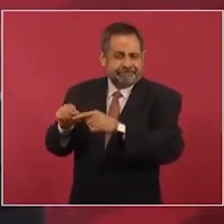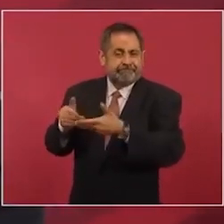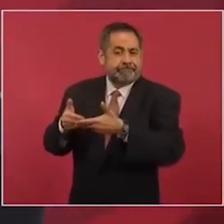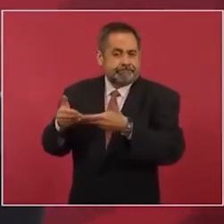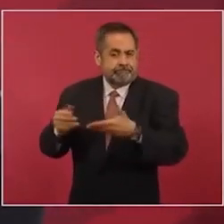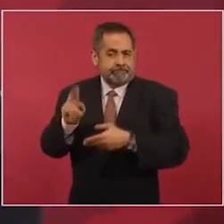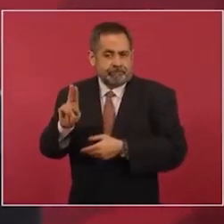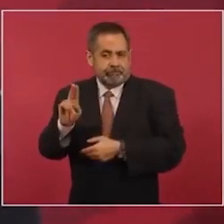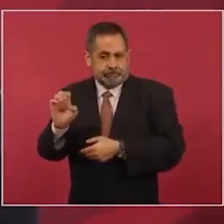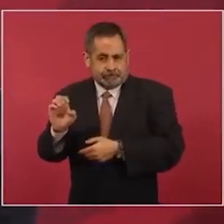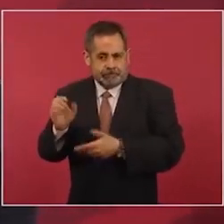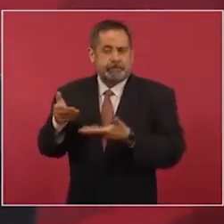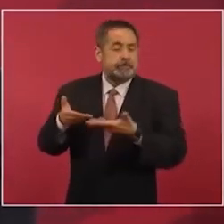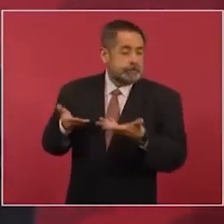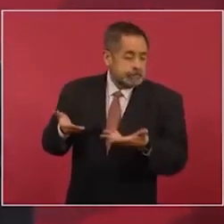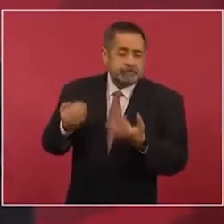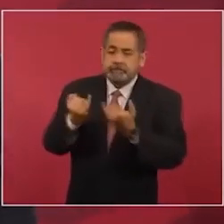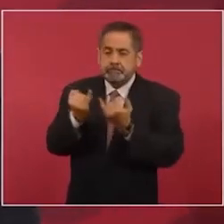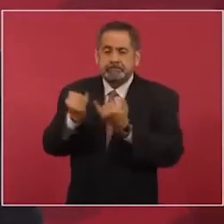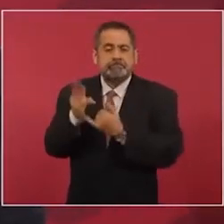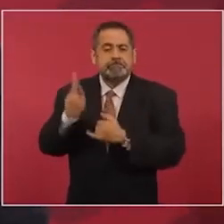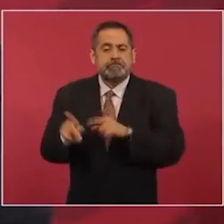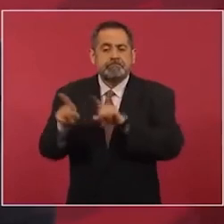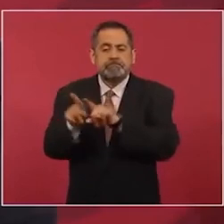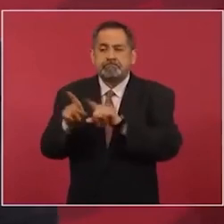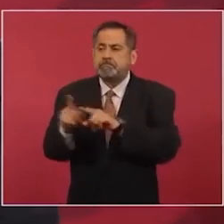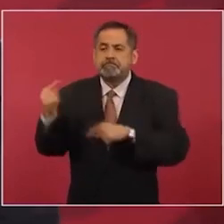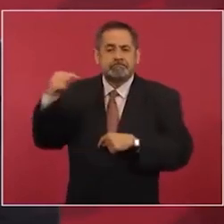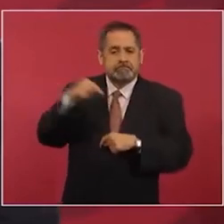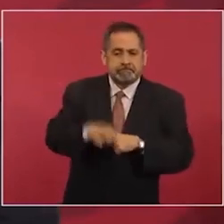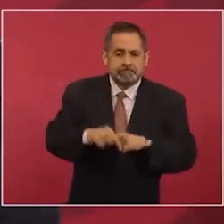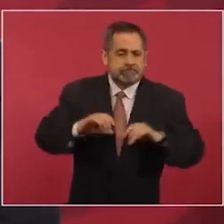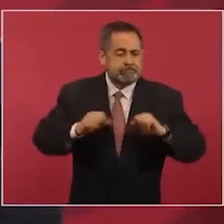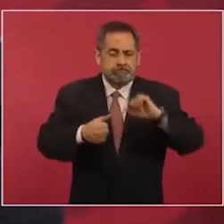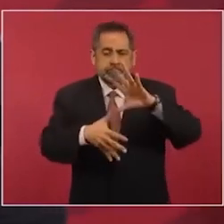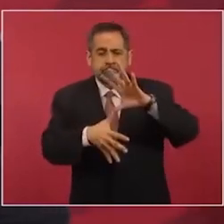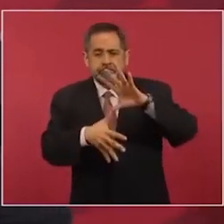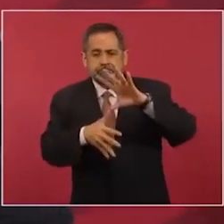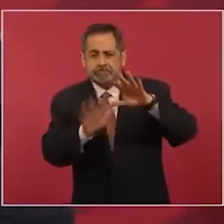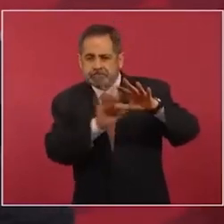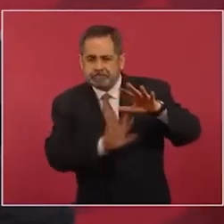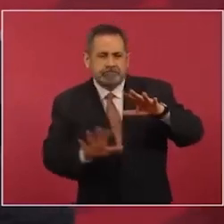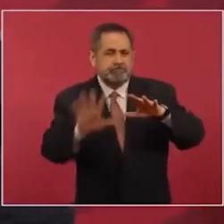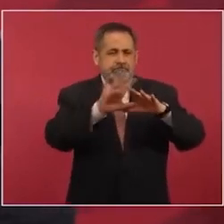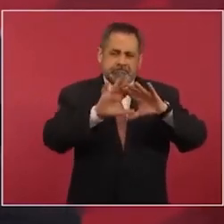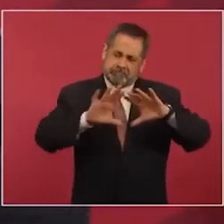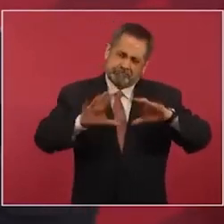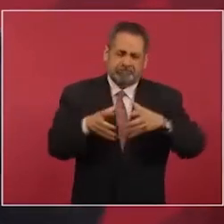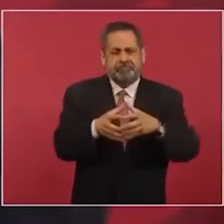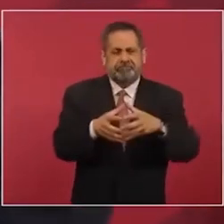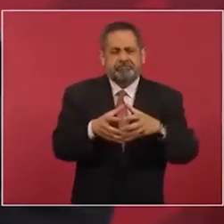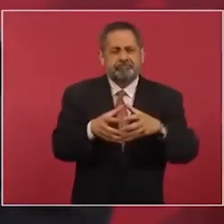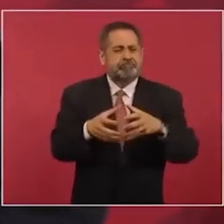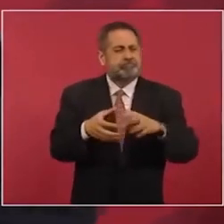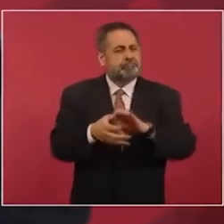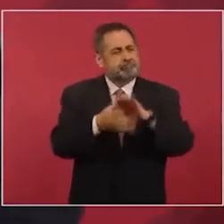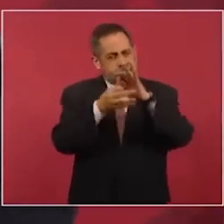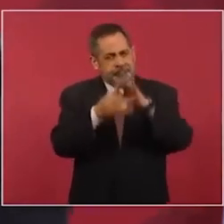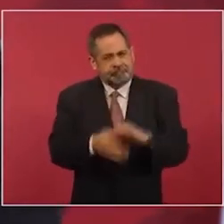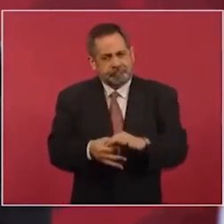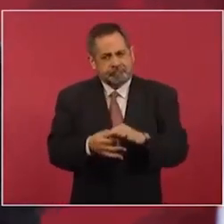integrarse todo el continente americano, consolidar